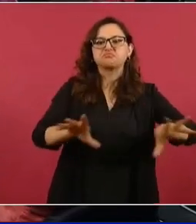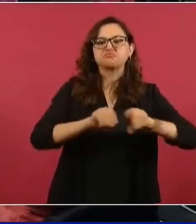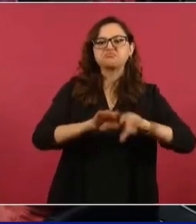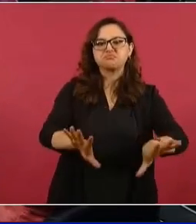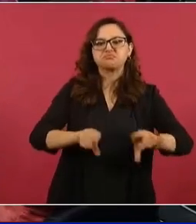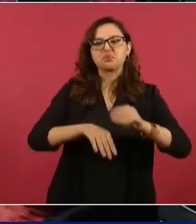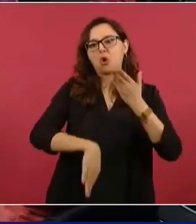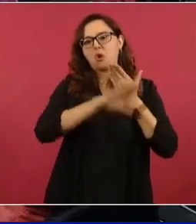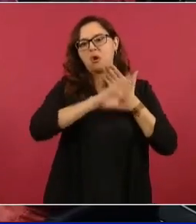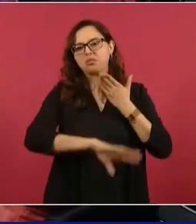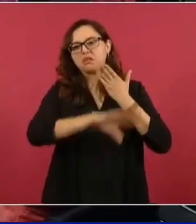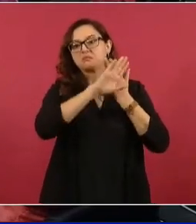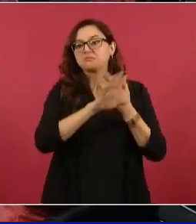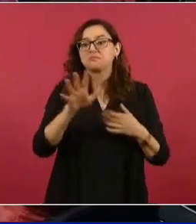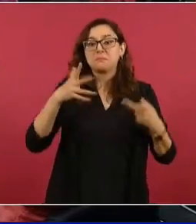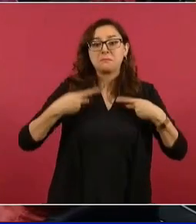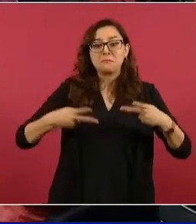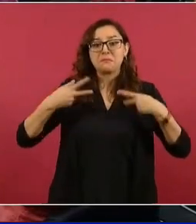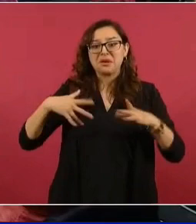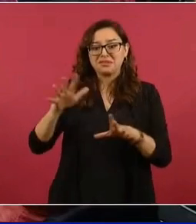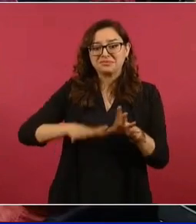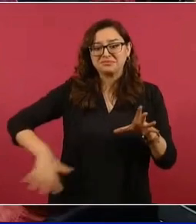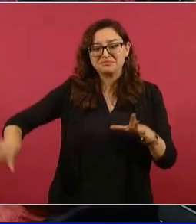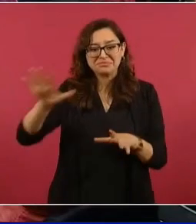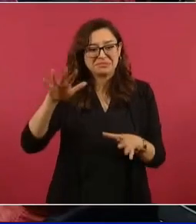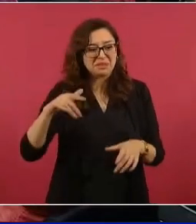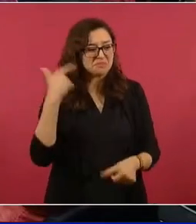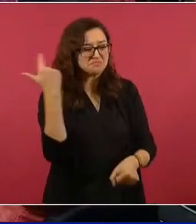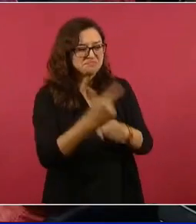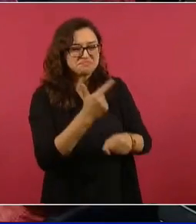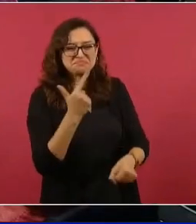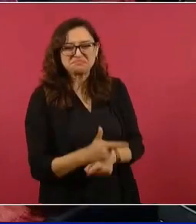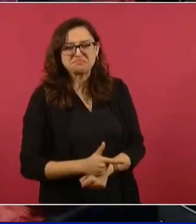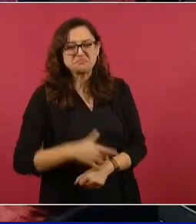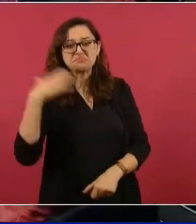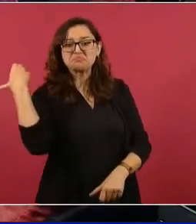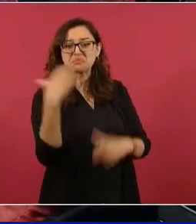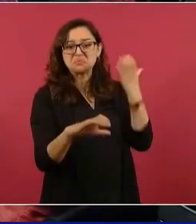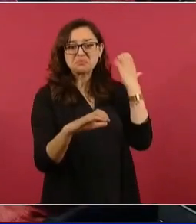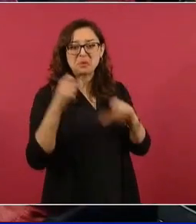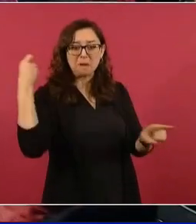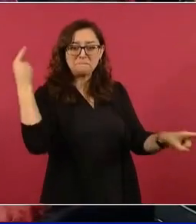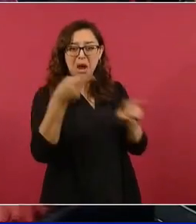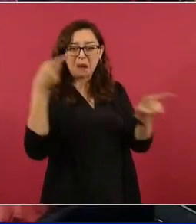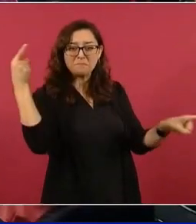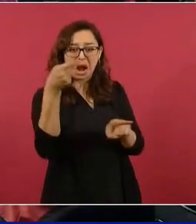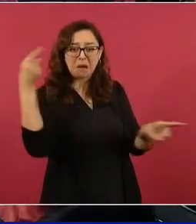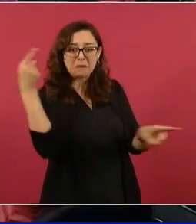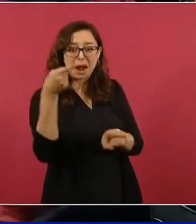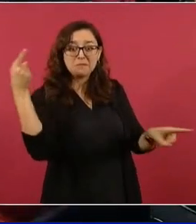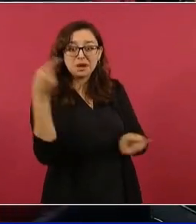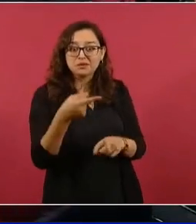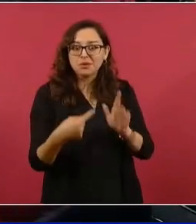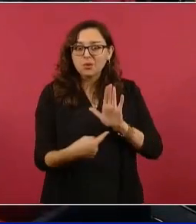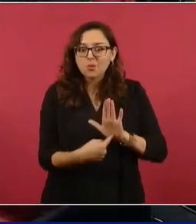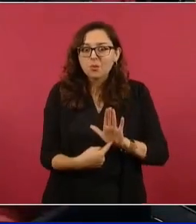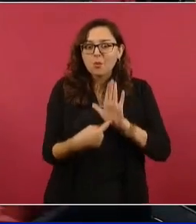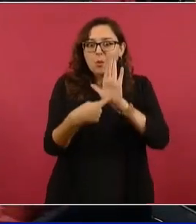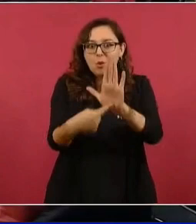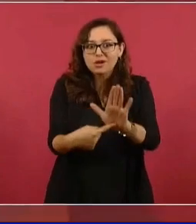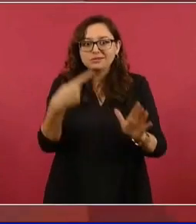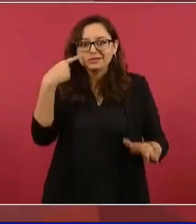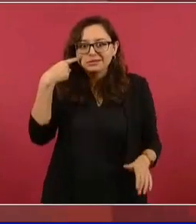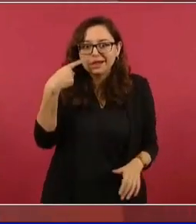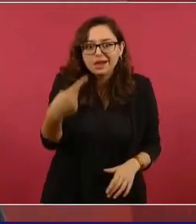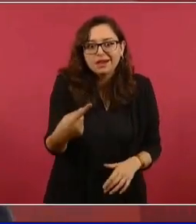no específica, y eso Esa es la de